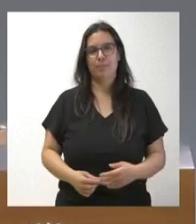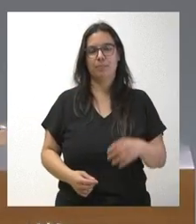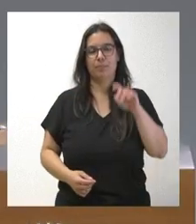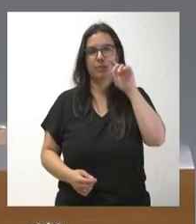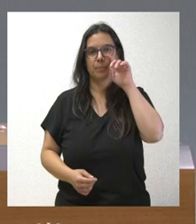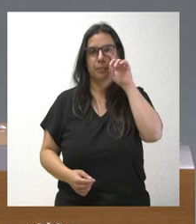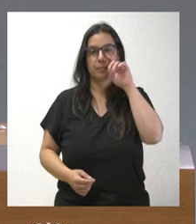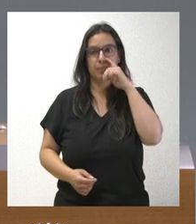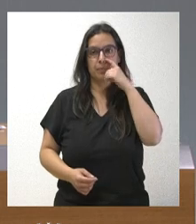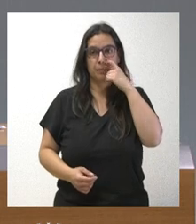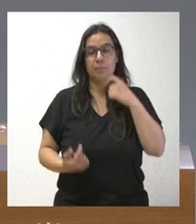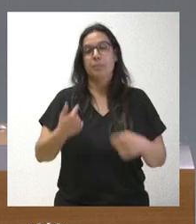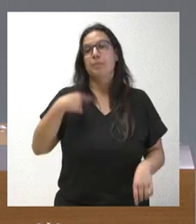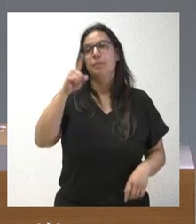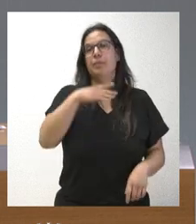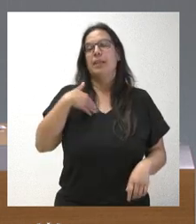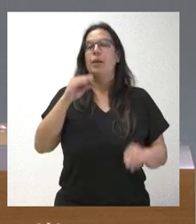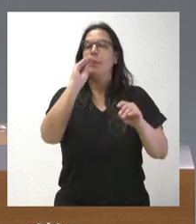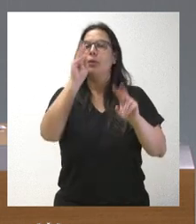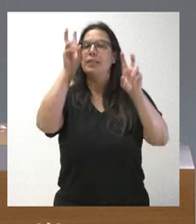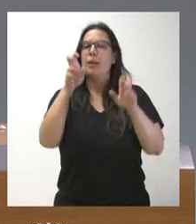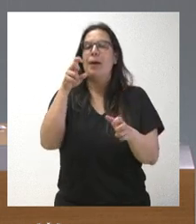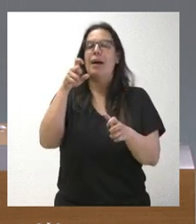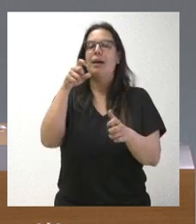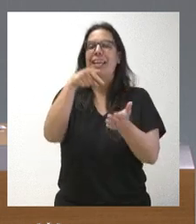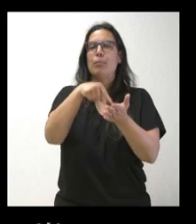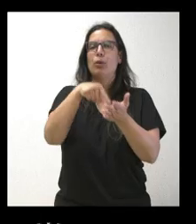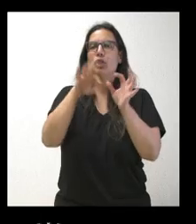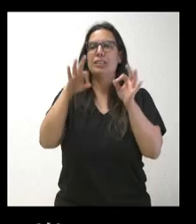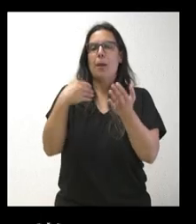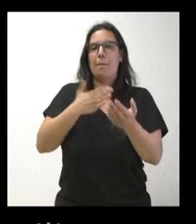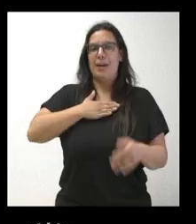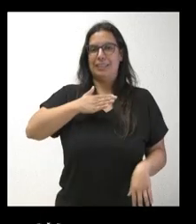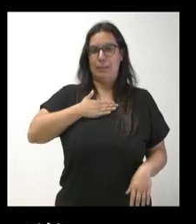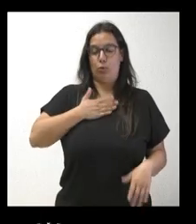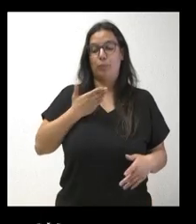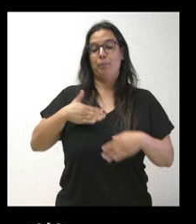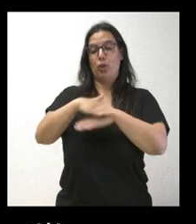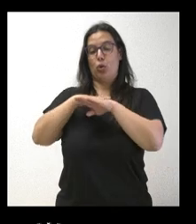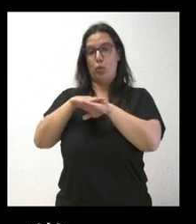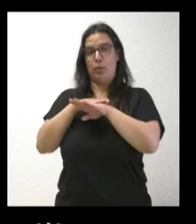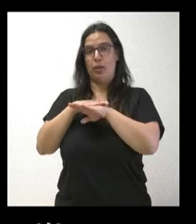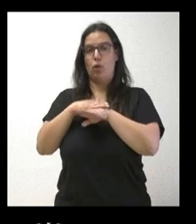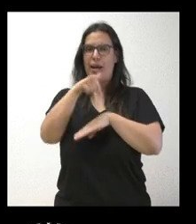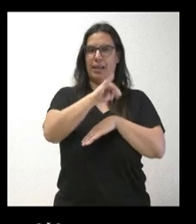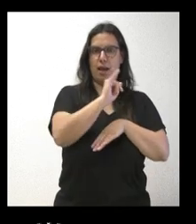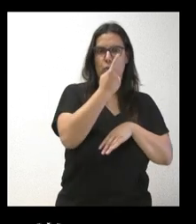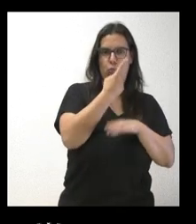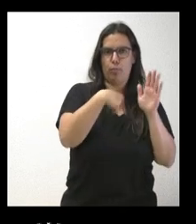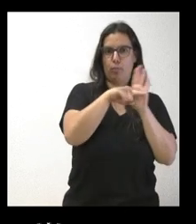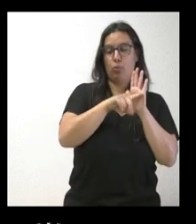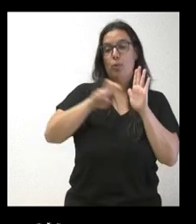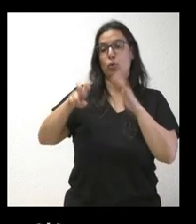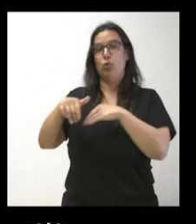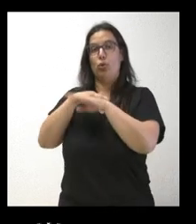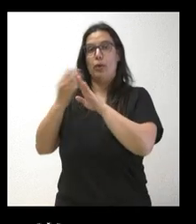En este tema quería preguntarle sobre el impuesto a patrimonio. El establecimiento de un impuesto por parte del Gobierno, aparte del que teníamos aquí, ha frenado la salida